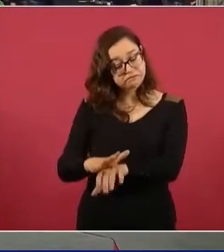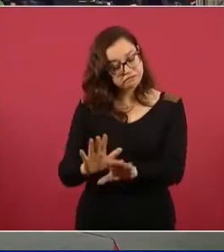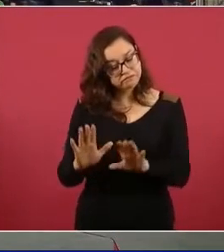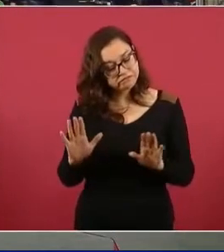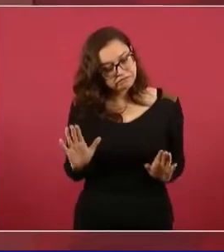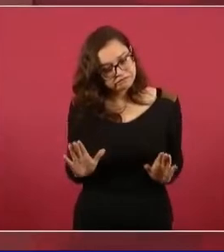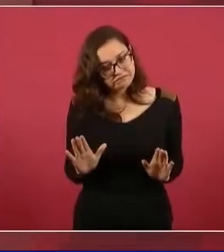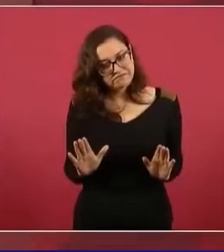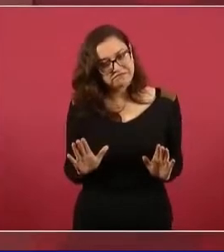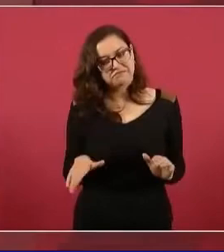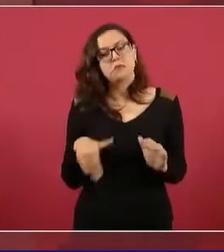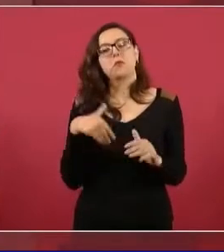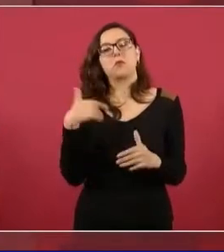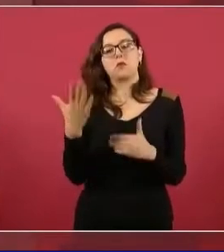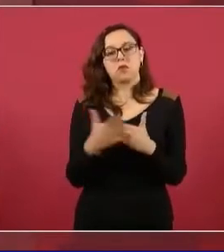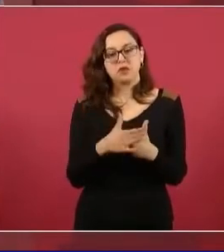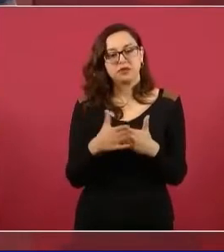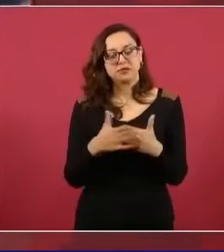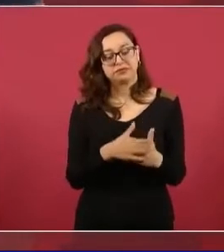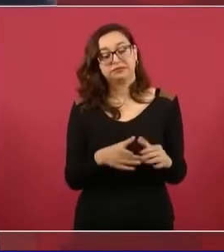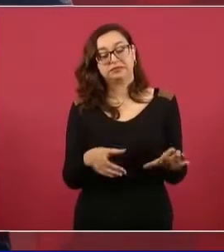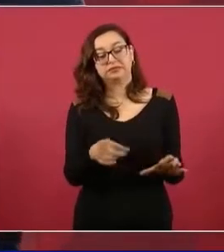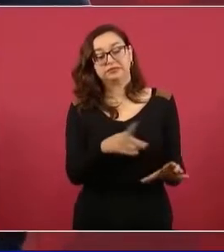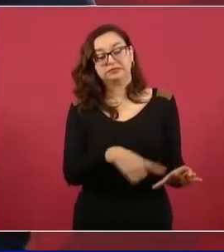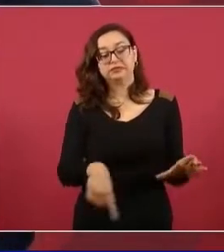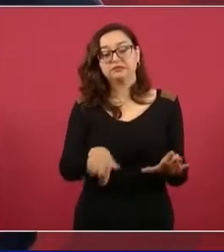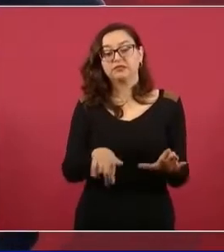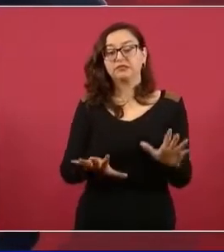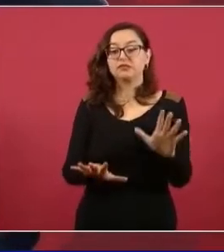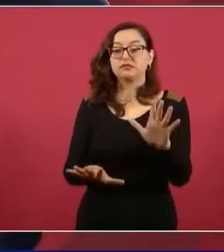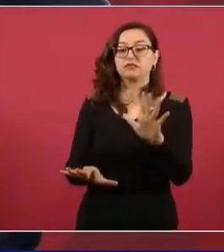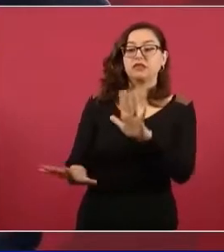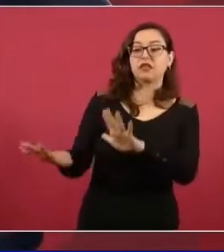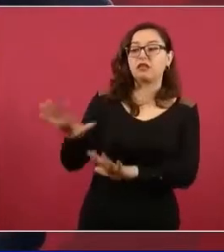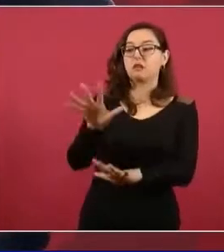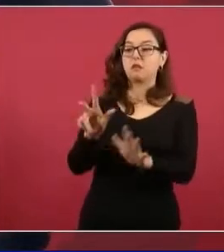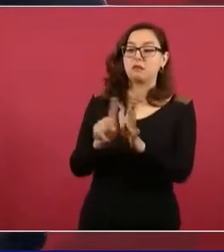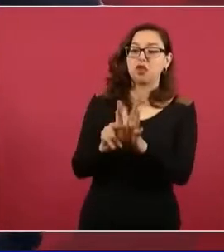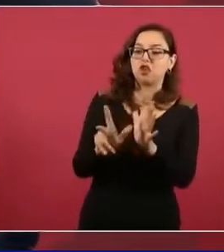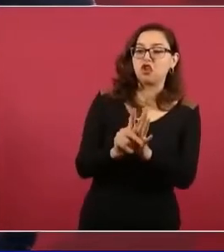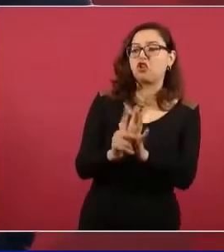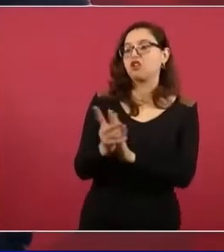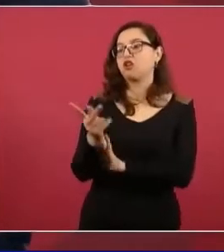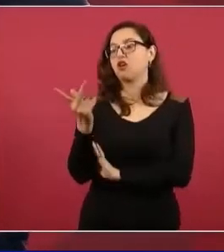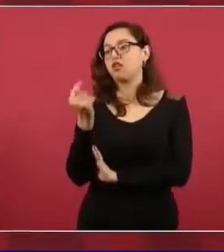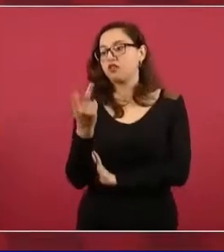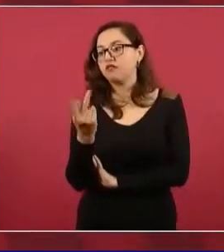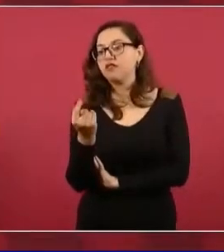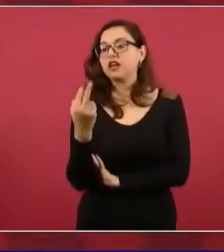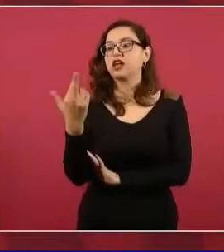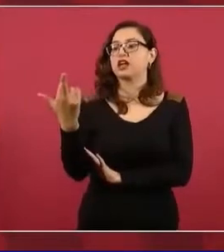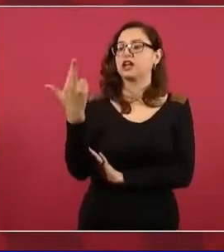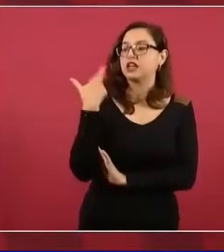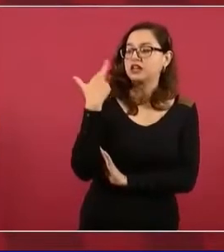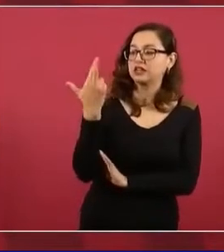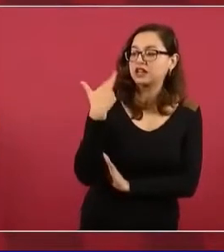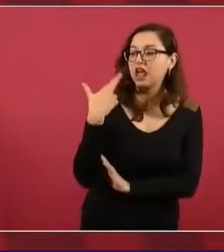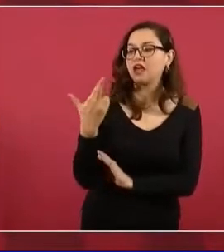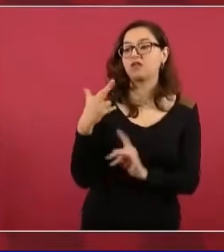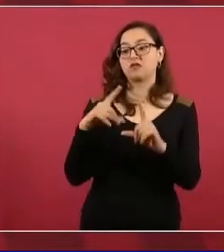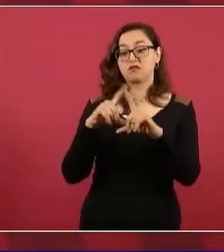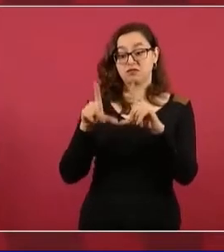y manejan los medios de información, no sólo los nacionales,